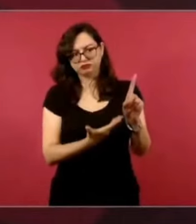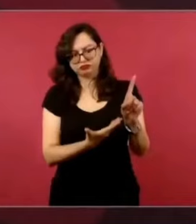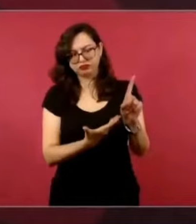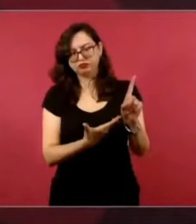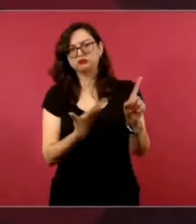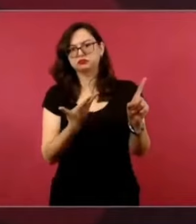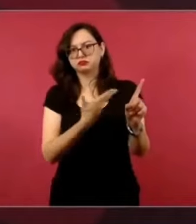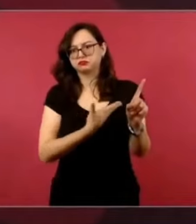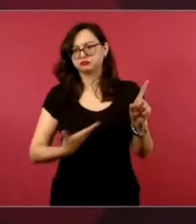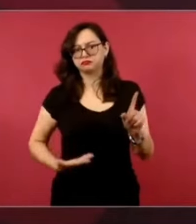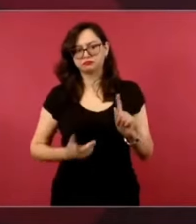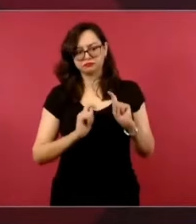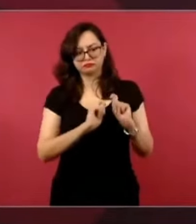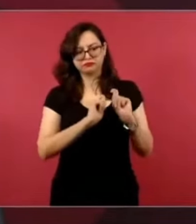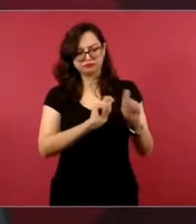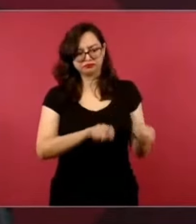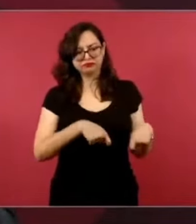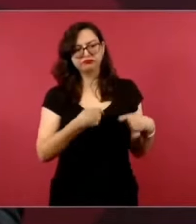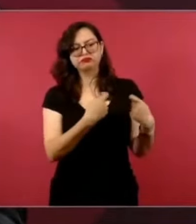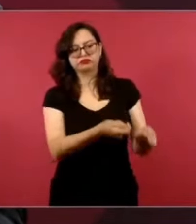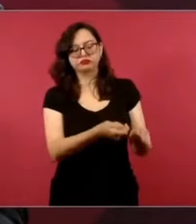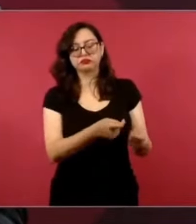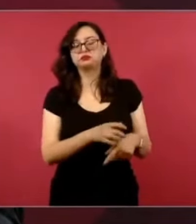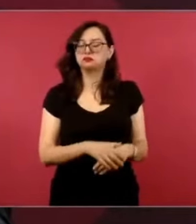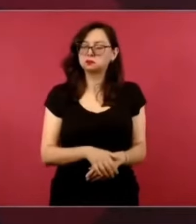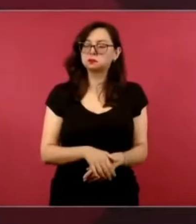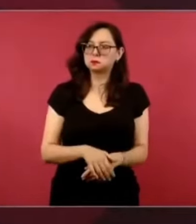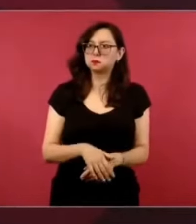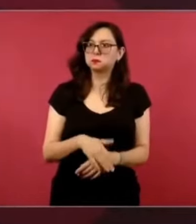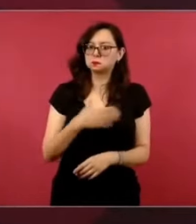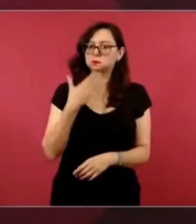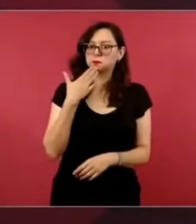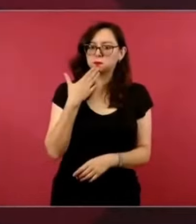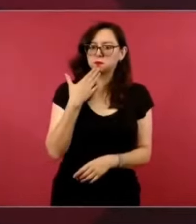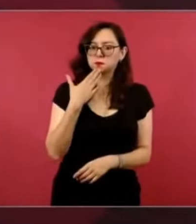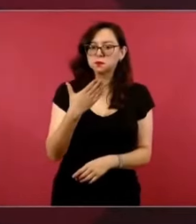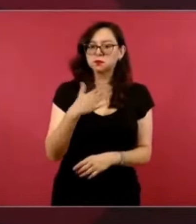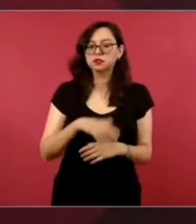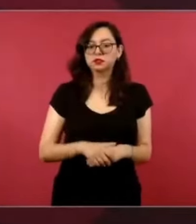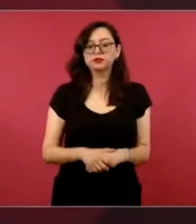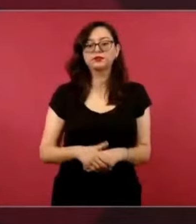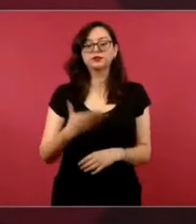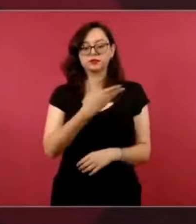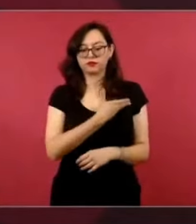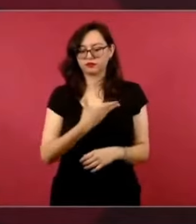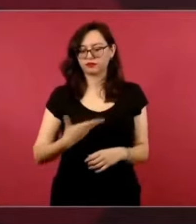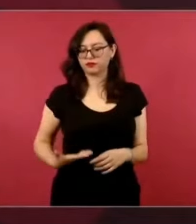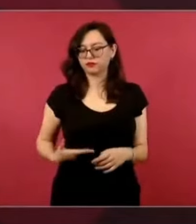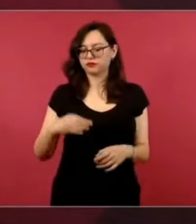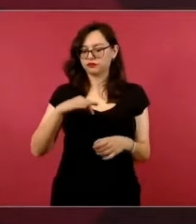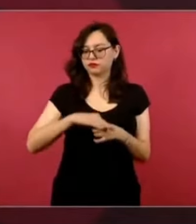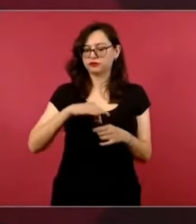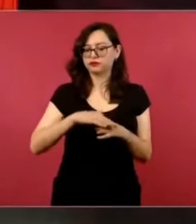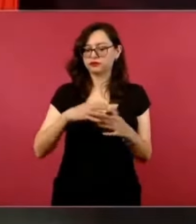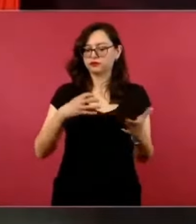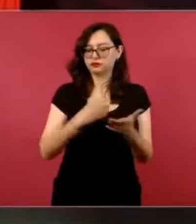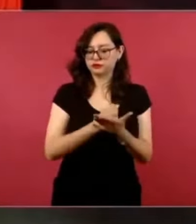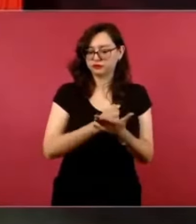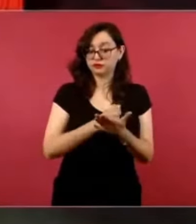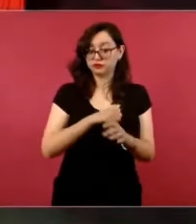Como presidenta de México, ahora presidenta electa, luego presidenta